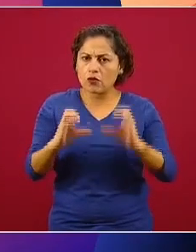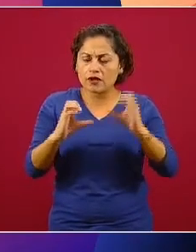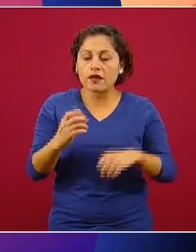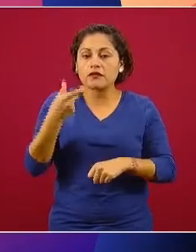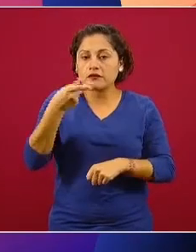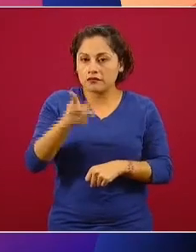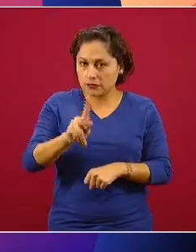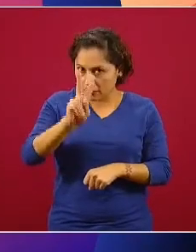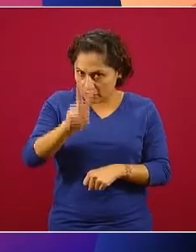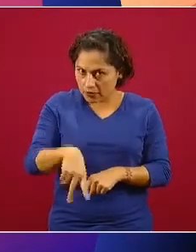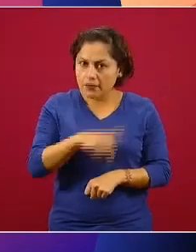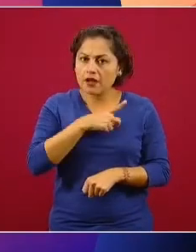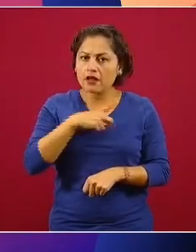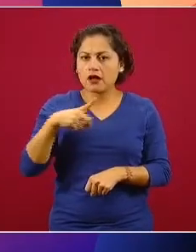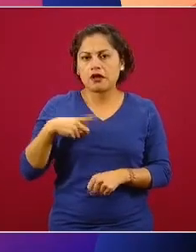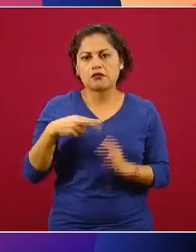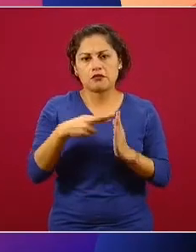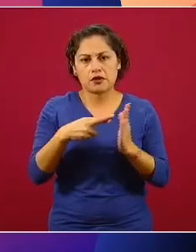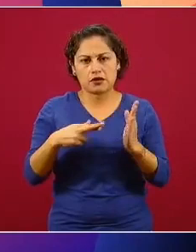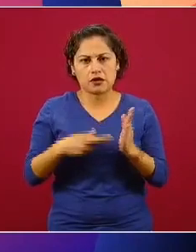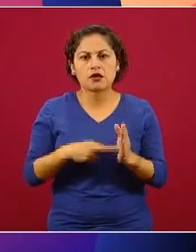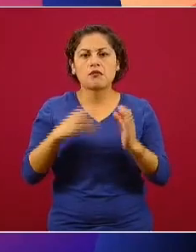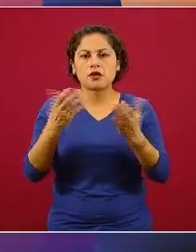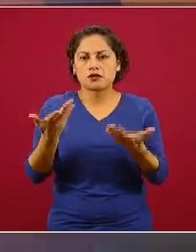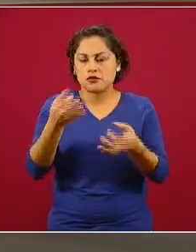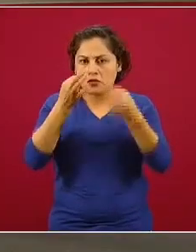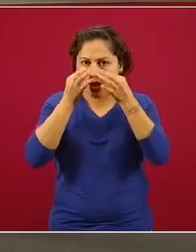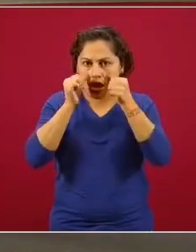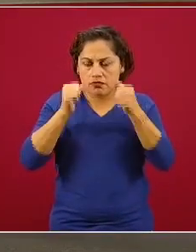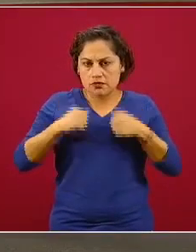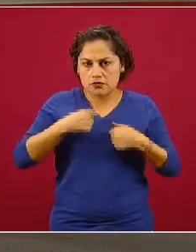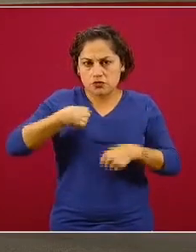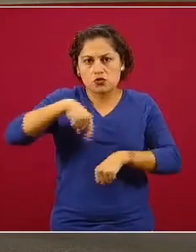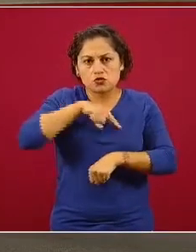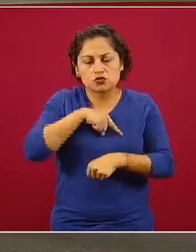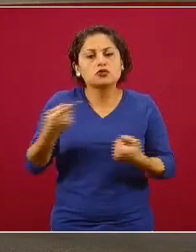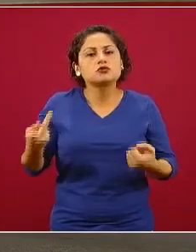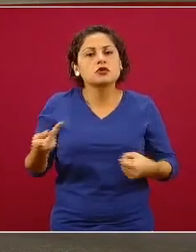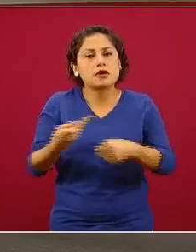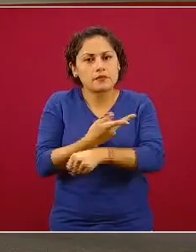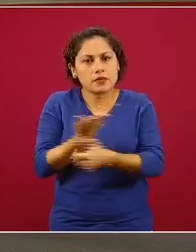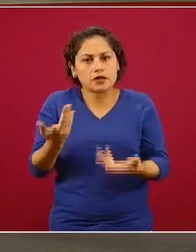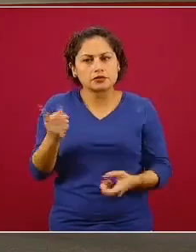dependencias y no ha habido ninguna respuesta. Espero que con usted sí. Gracias.